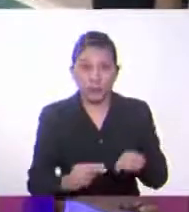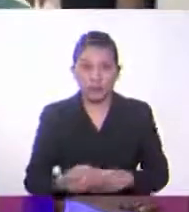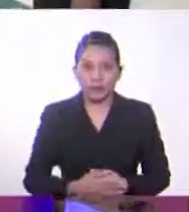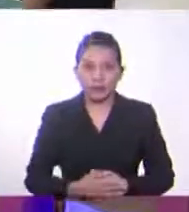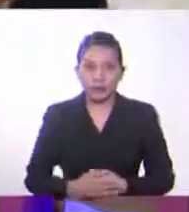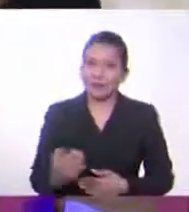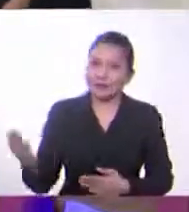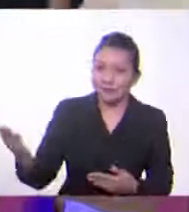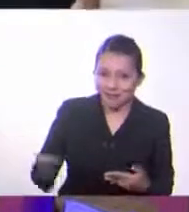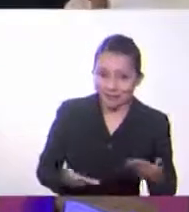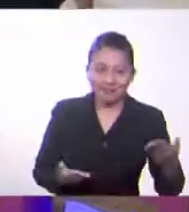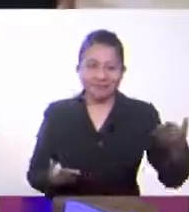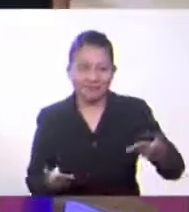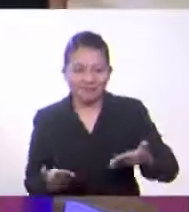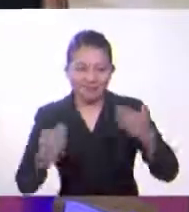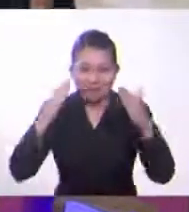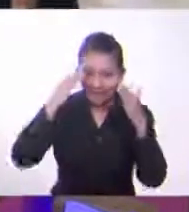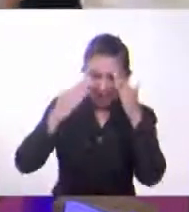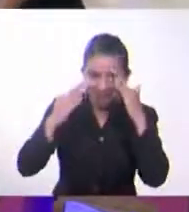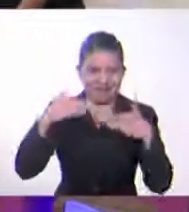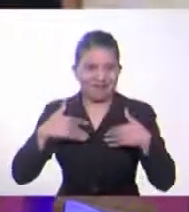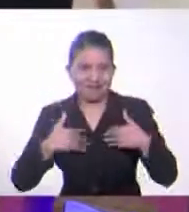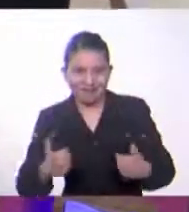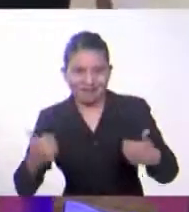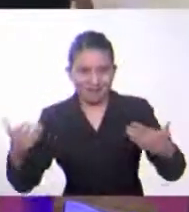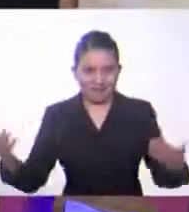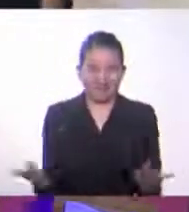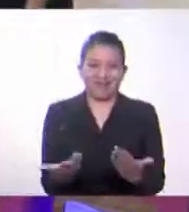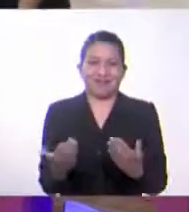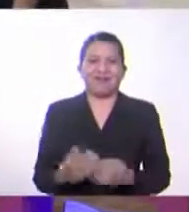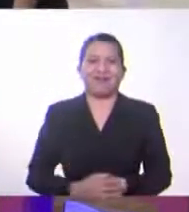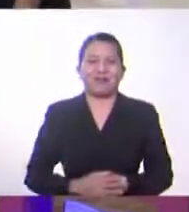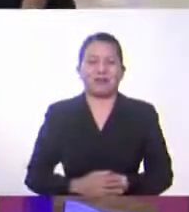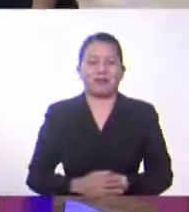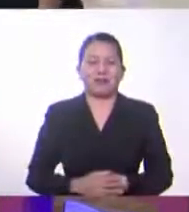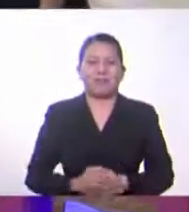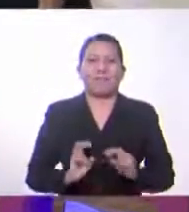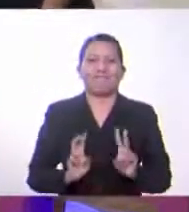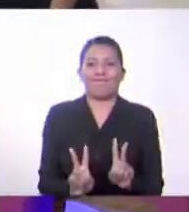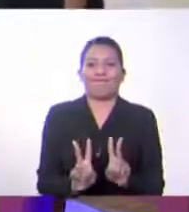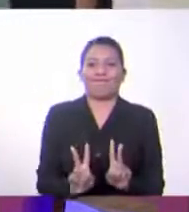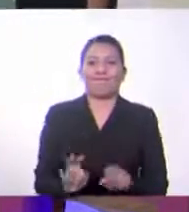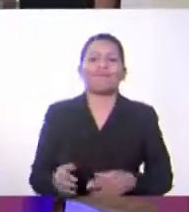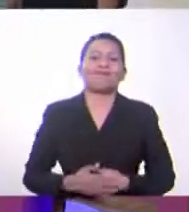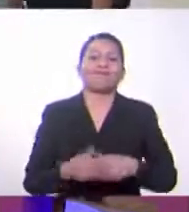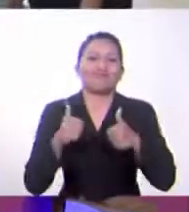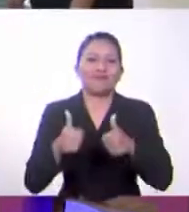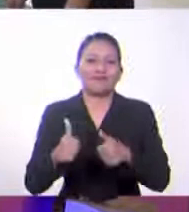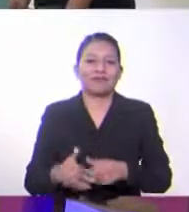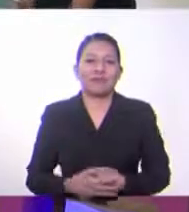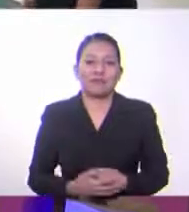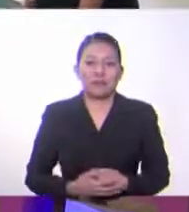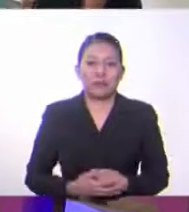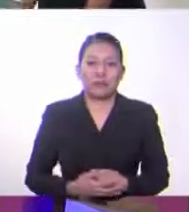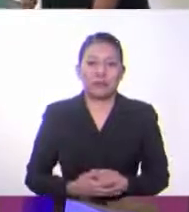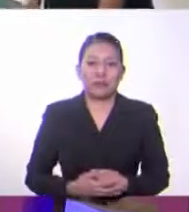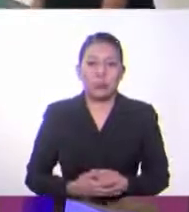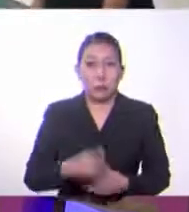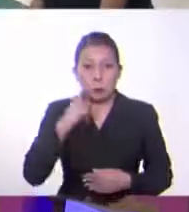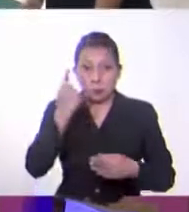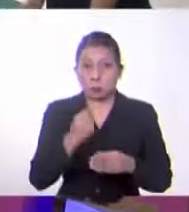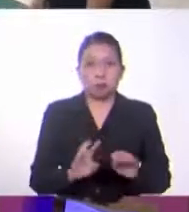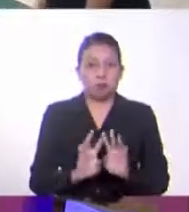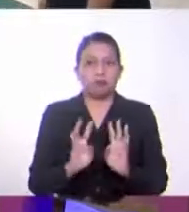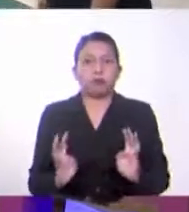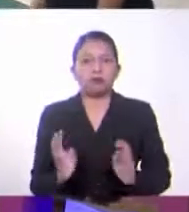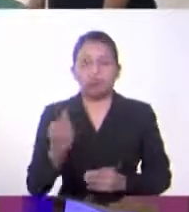¡Ajá! ¡Hola! ¿Qué están? ¡Hola, chicas! Bien, ahora sí. Compañeras, para que ustedes vean más o menos